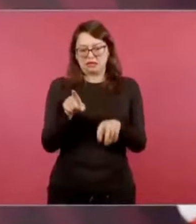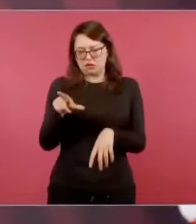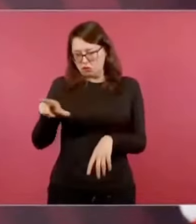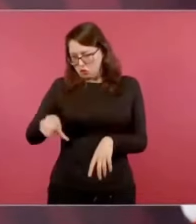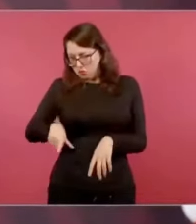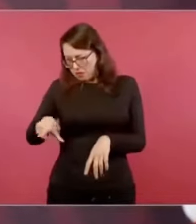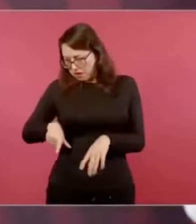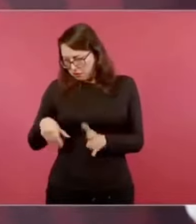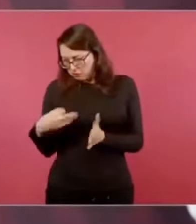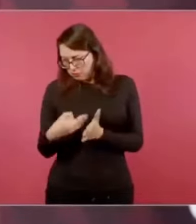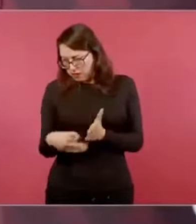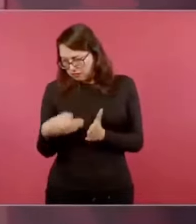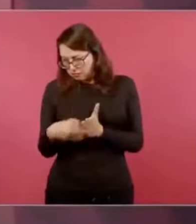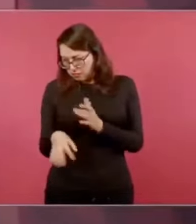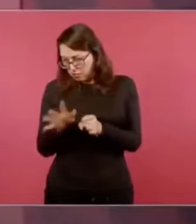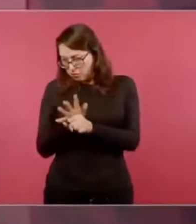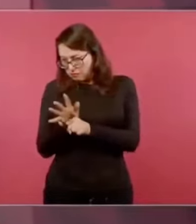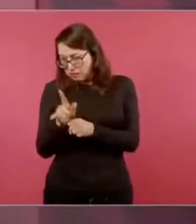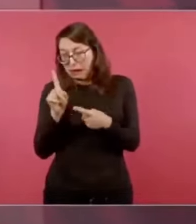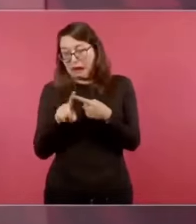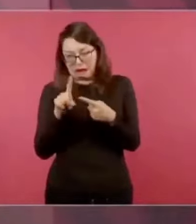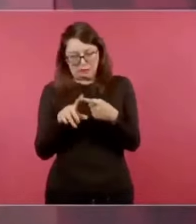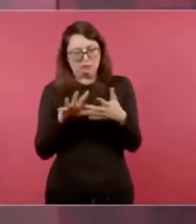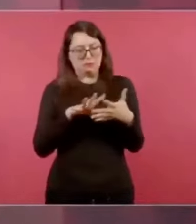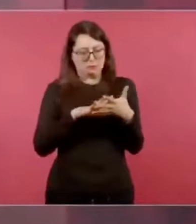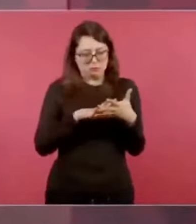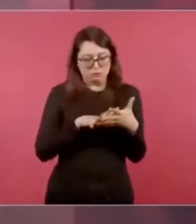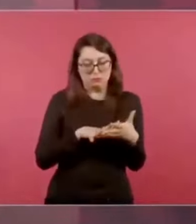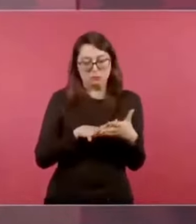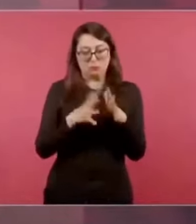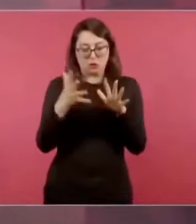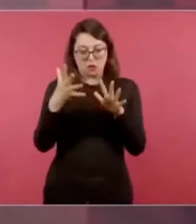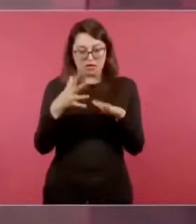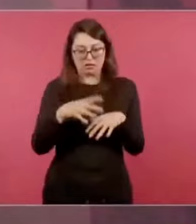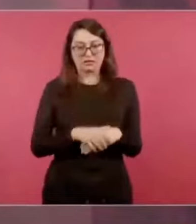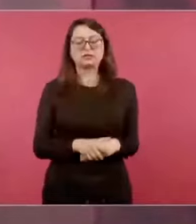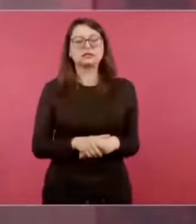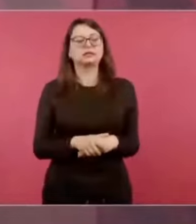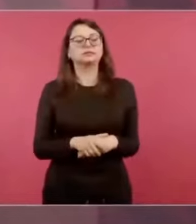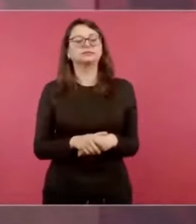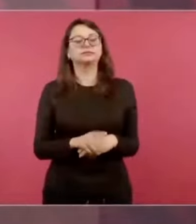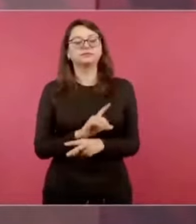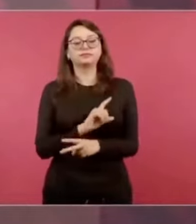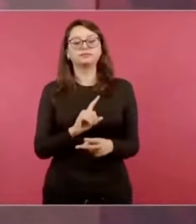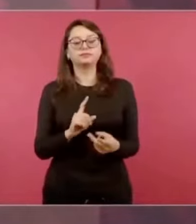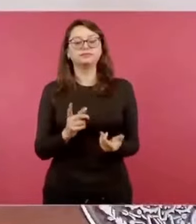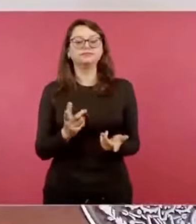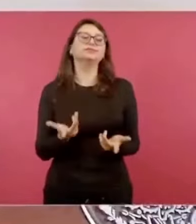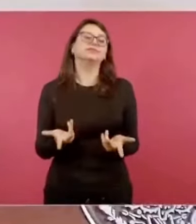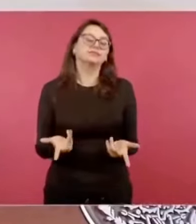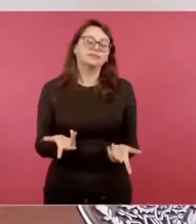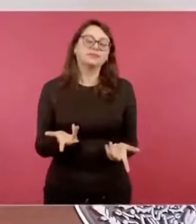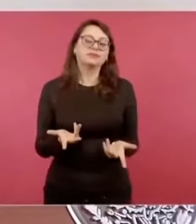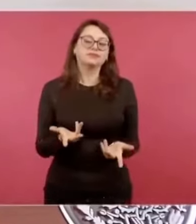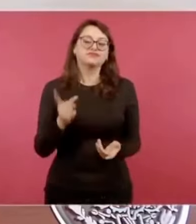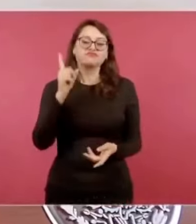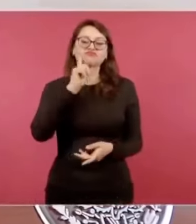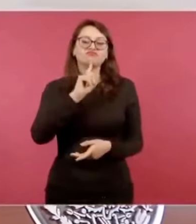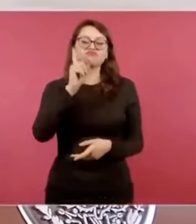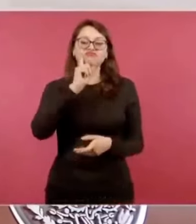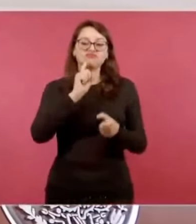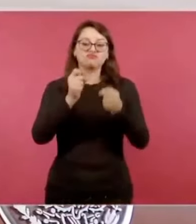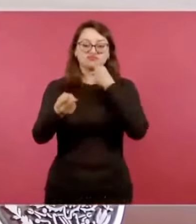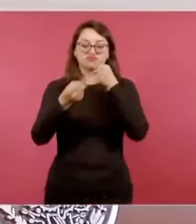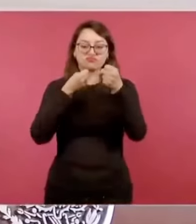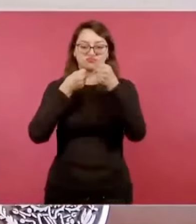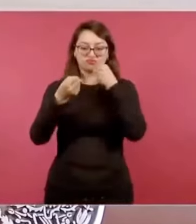Entonces, se van sobre eso. La periodista, con todo respeto, la